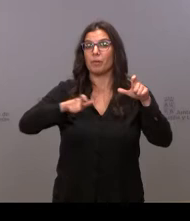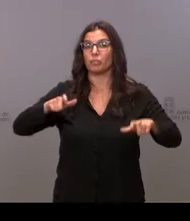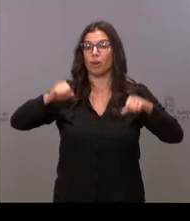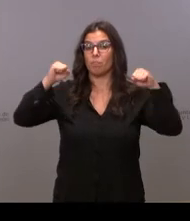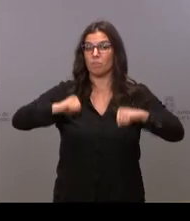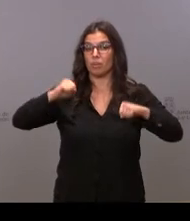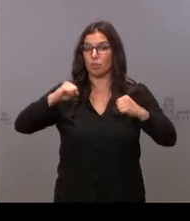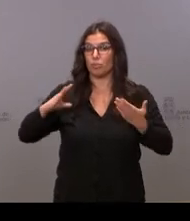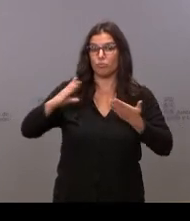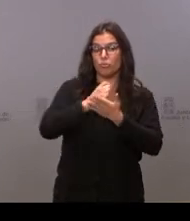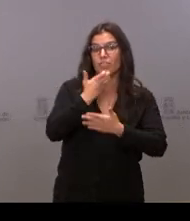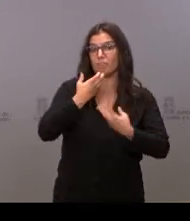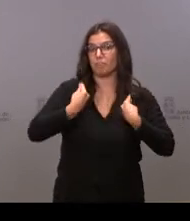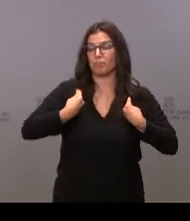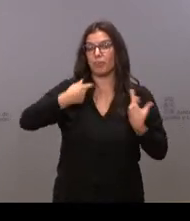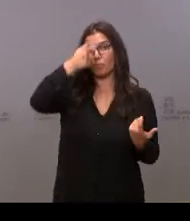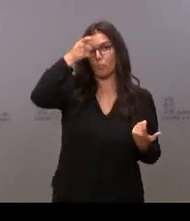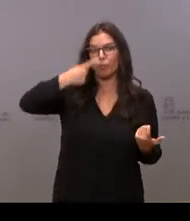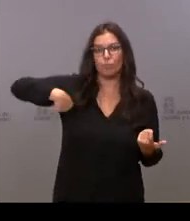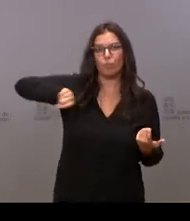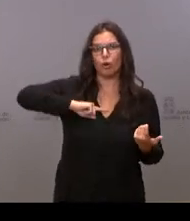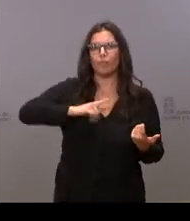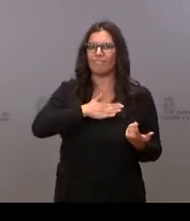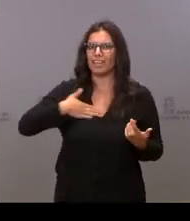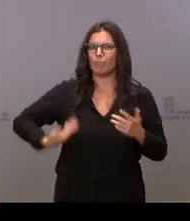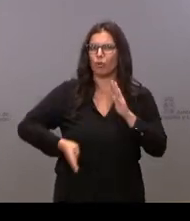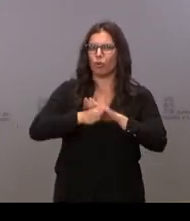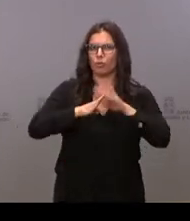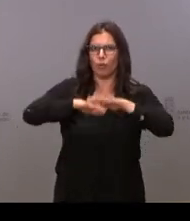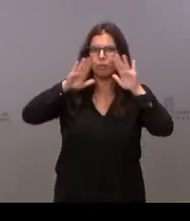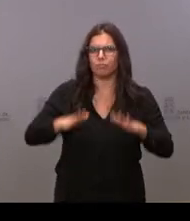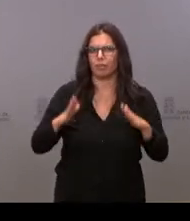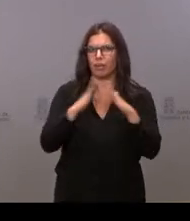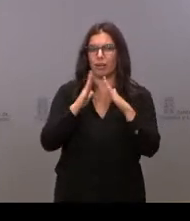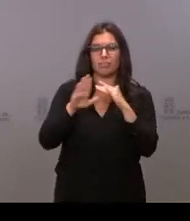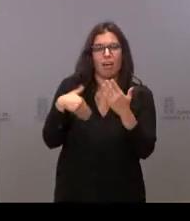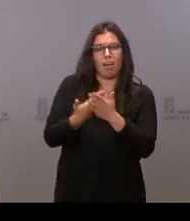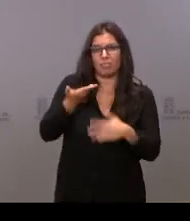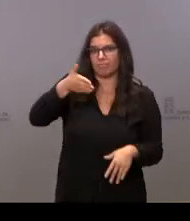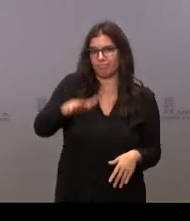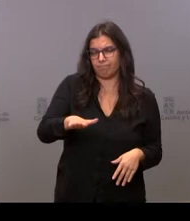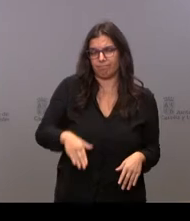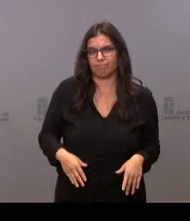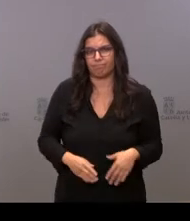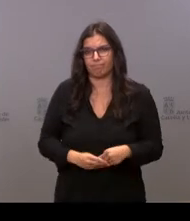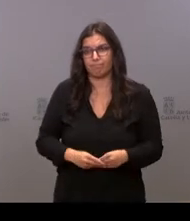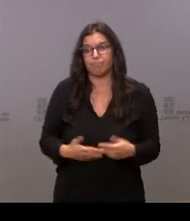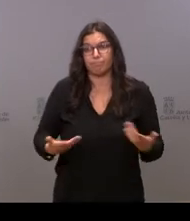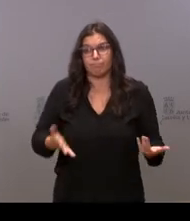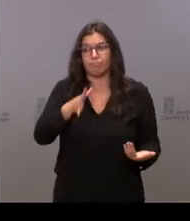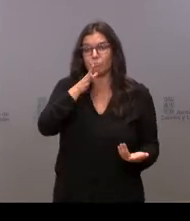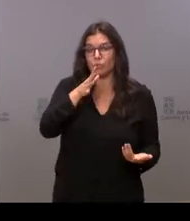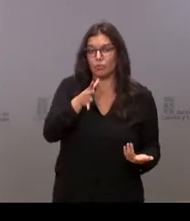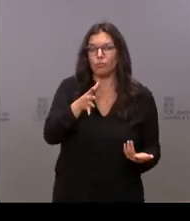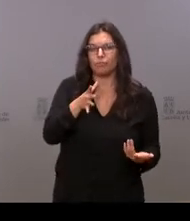vivimos en los pueblos queremos permanecer en nuestra casa hasta el final de nuestros días. Por esta razón,